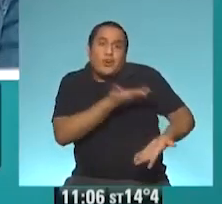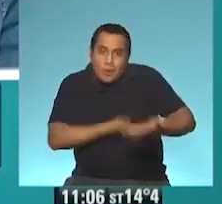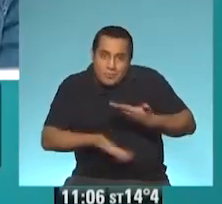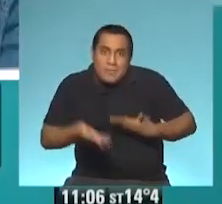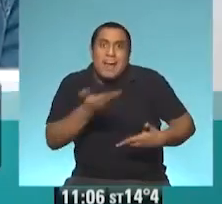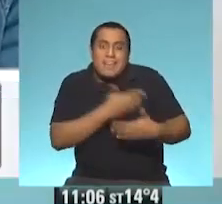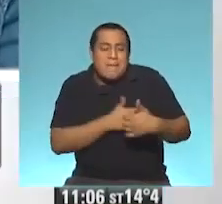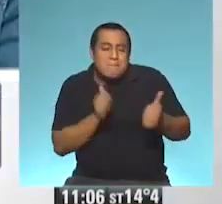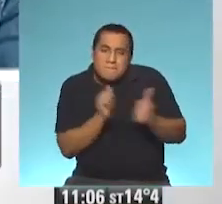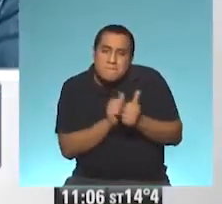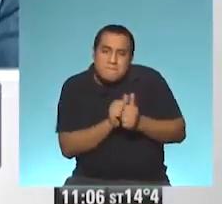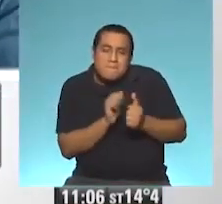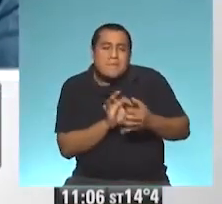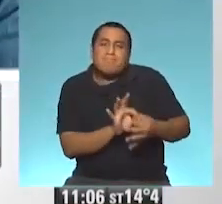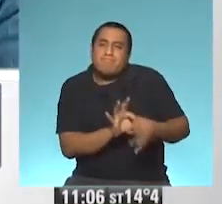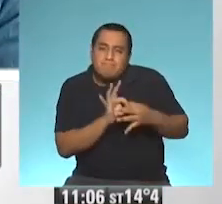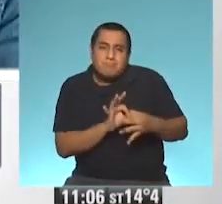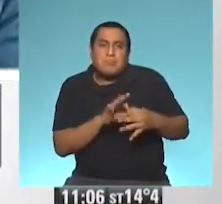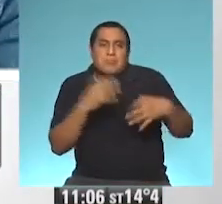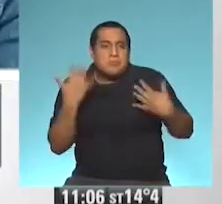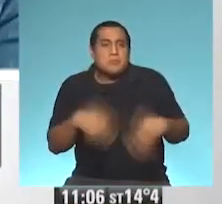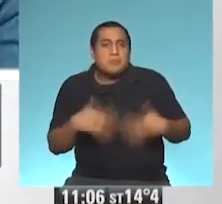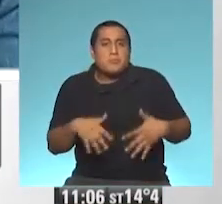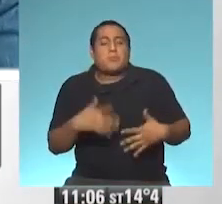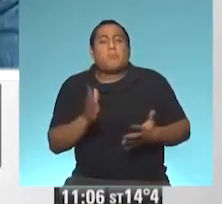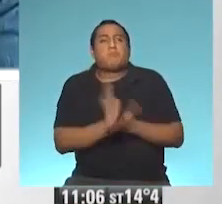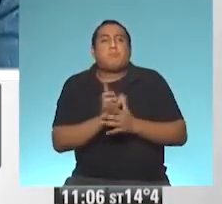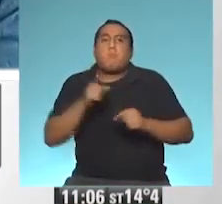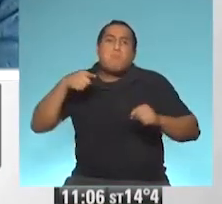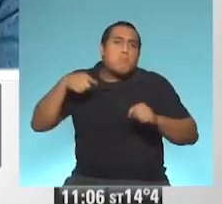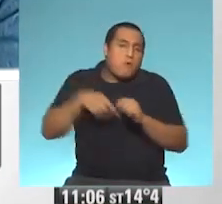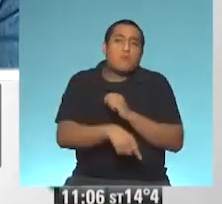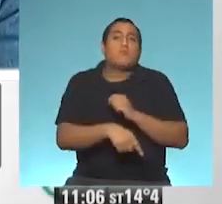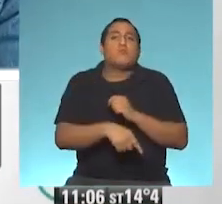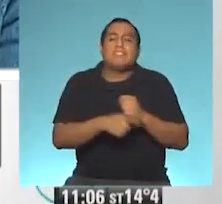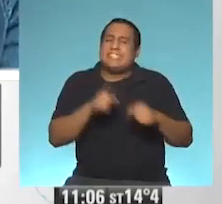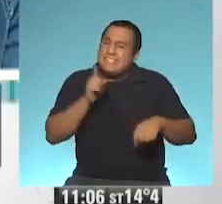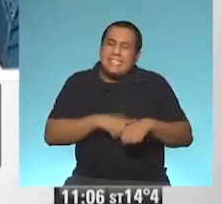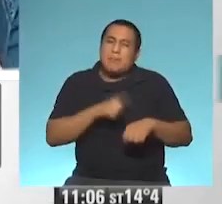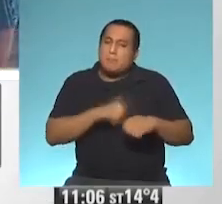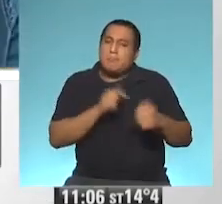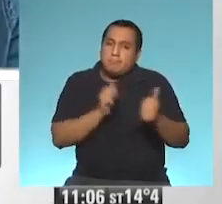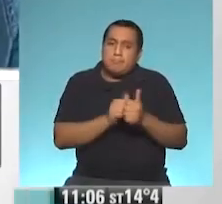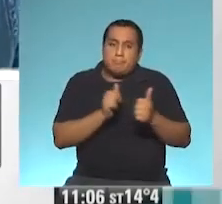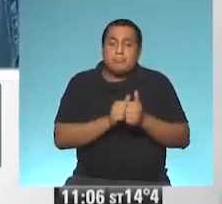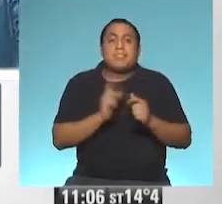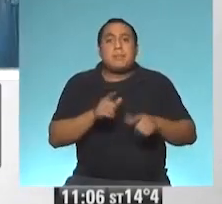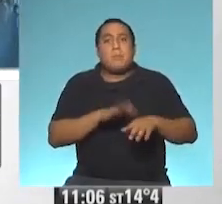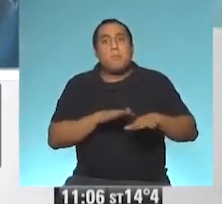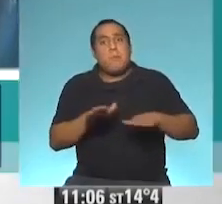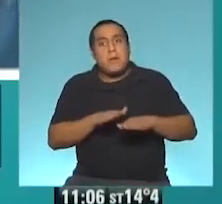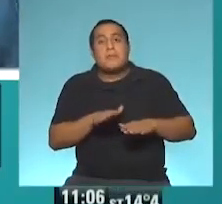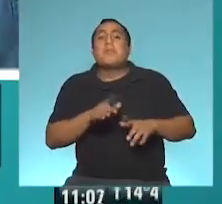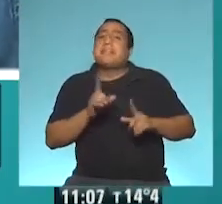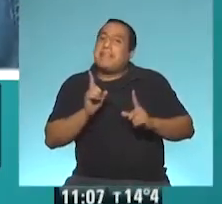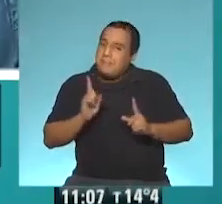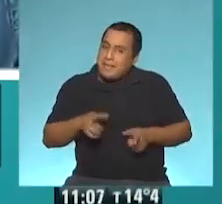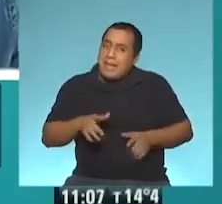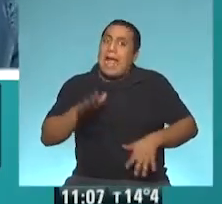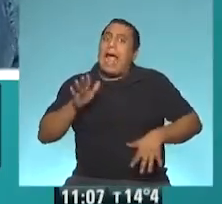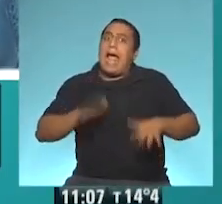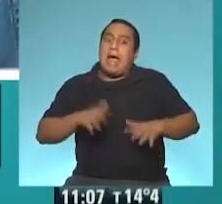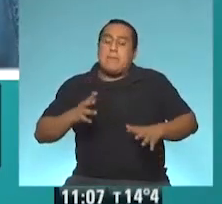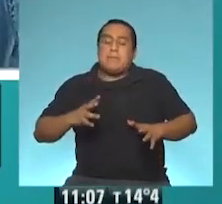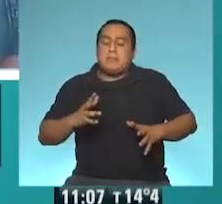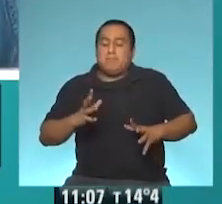cercano, de conectar de otra forma, más profundo y durante más tiempo. Y también los momentos que, bueno, la parte que a veces uno